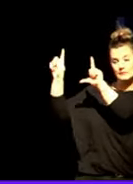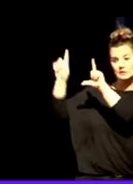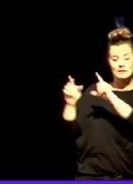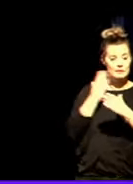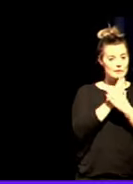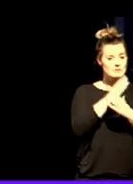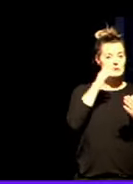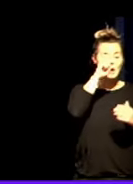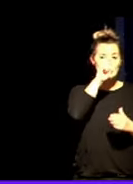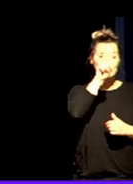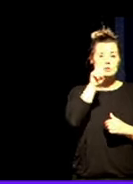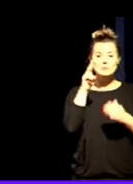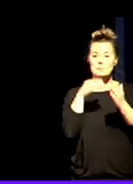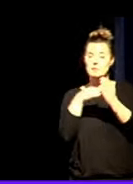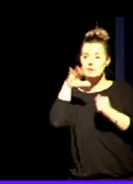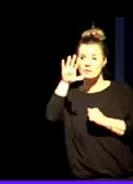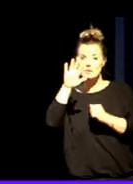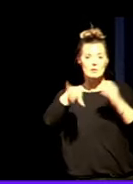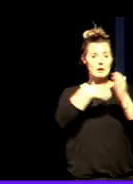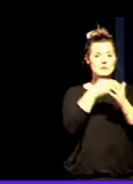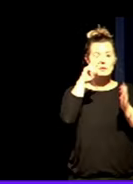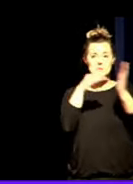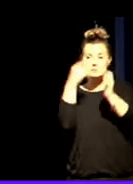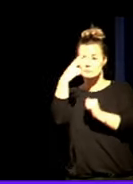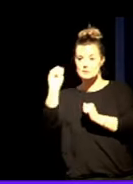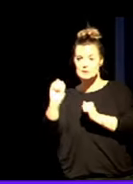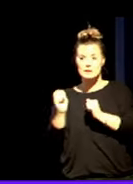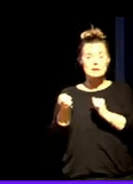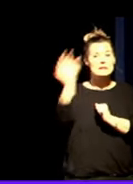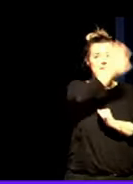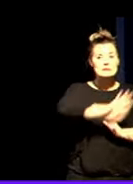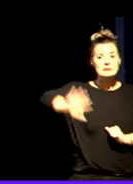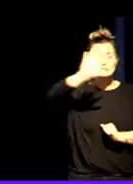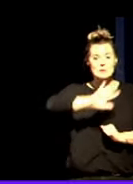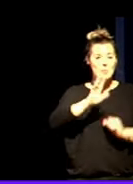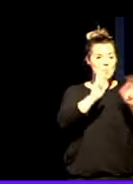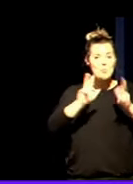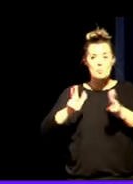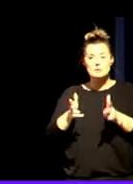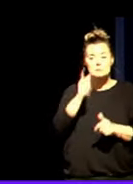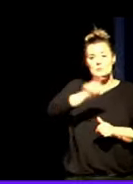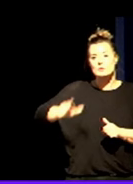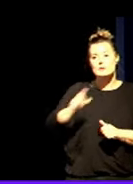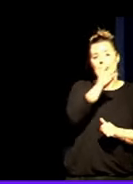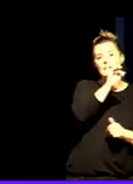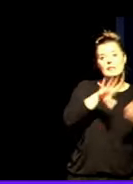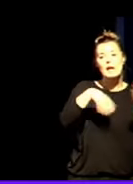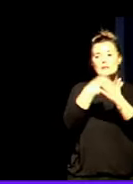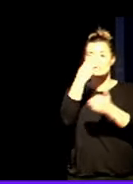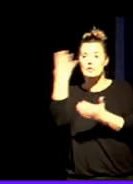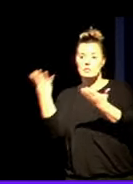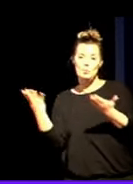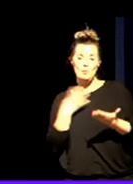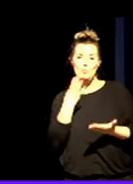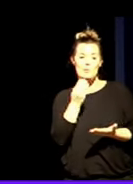2005 a 2020, a nivel nacional, en el Estado, las muertes de personas entre 15 y 19 años. Veis, bueno, como bajaron,